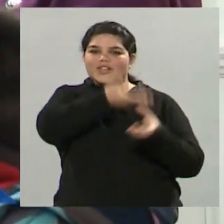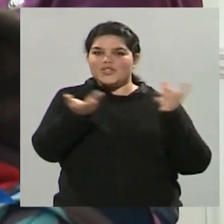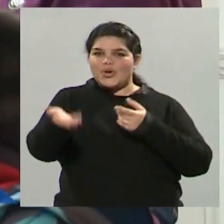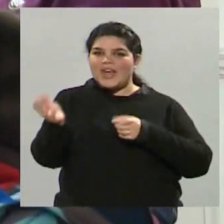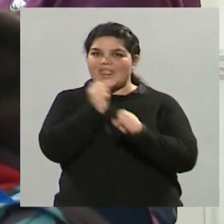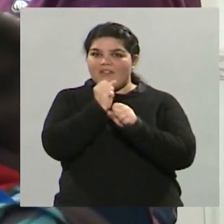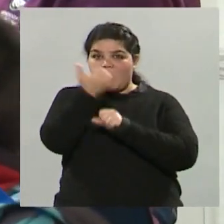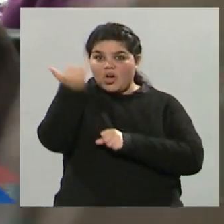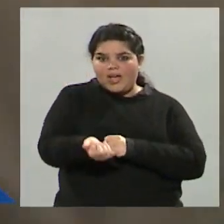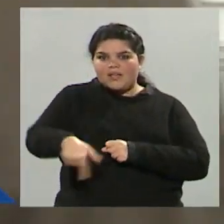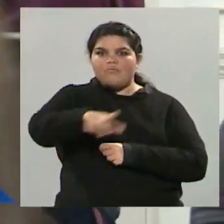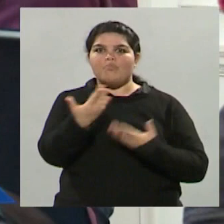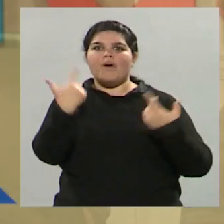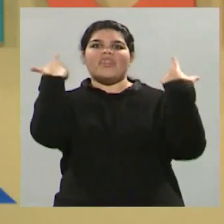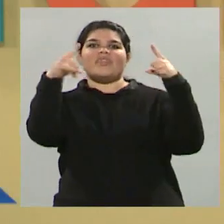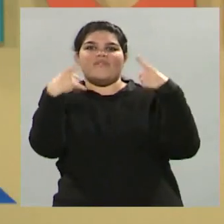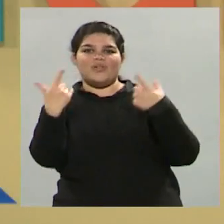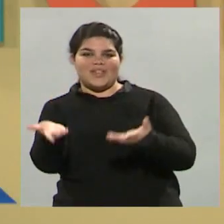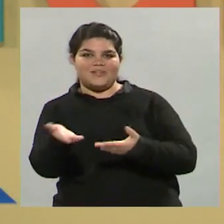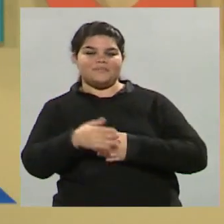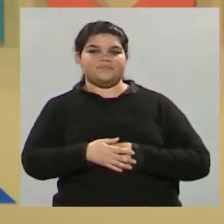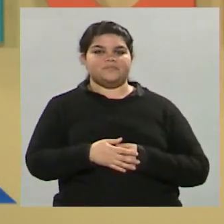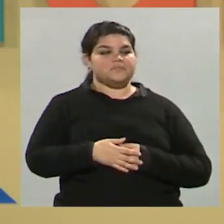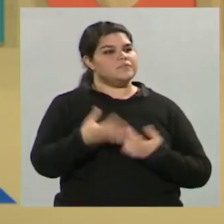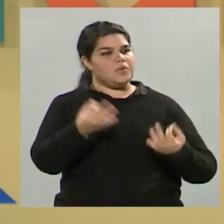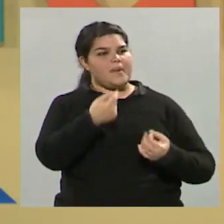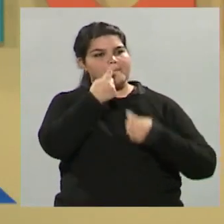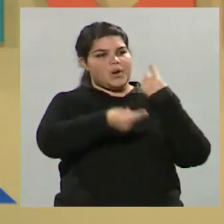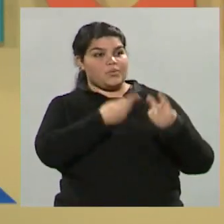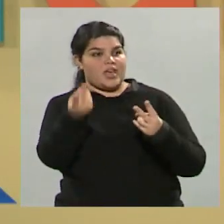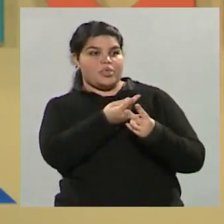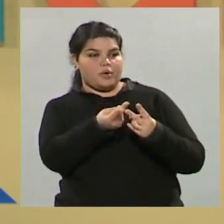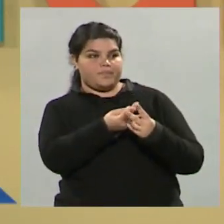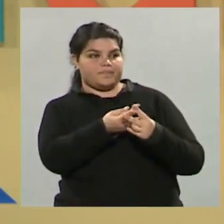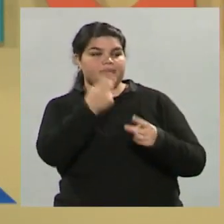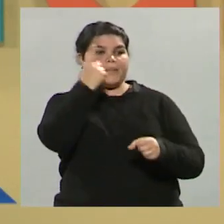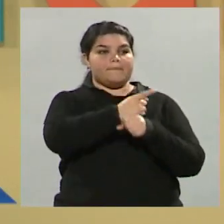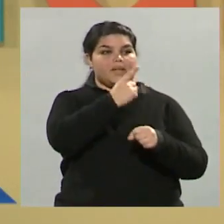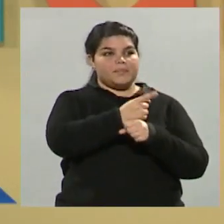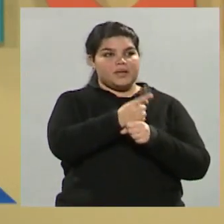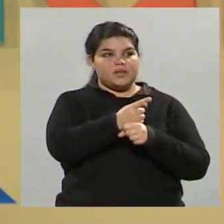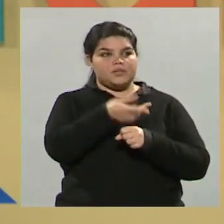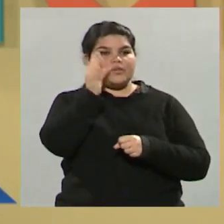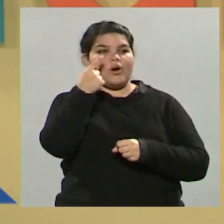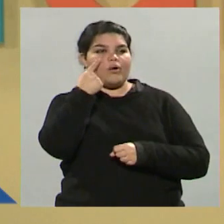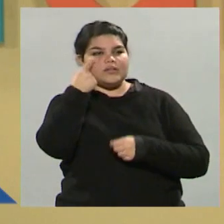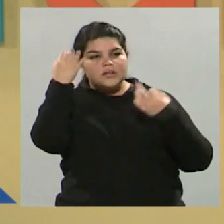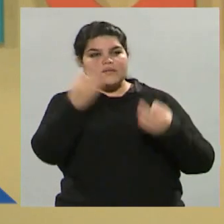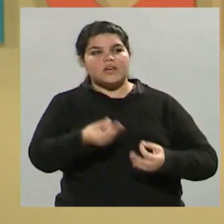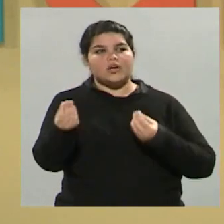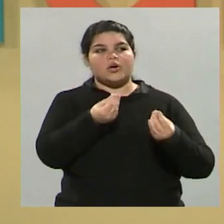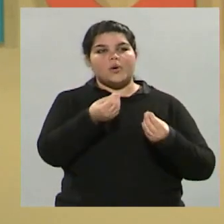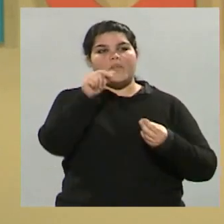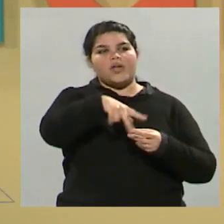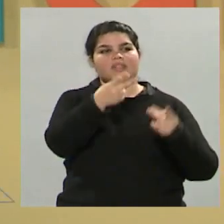gustan disfrutar. Gabriela, te hago dos preguntas en una. En primer lugar me gustaría saber las cifras o la información que dispongas